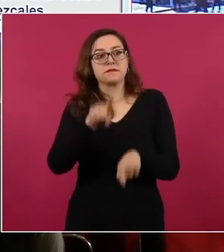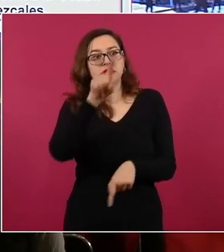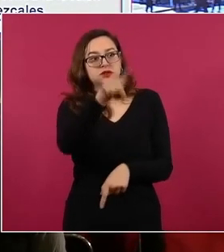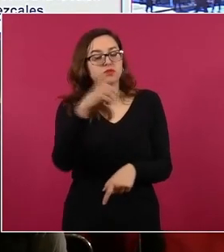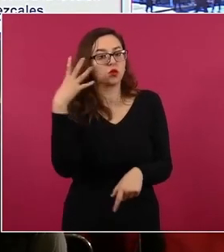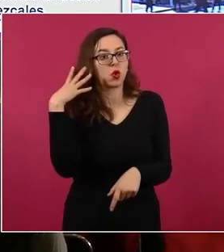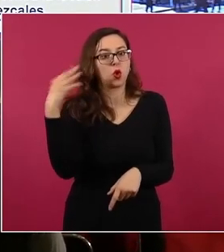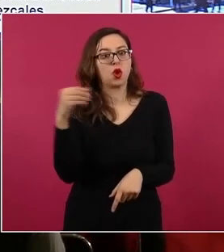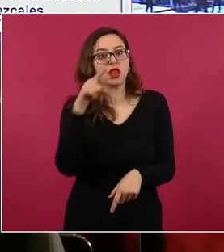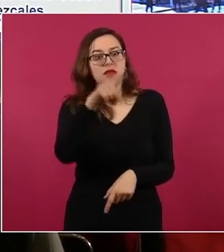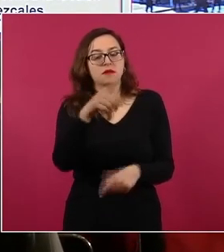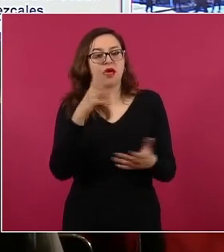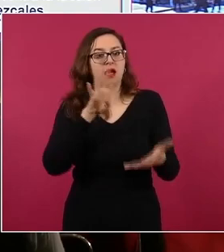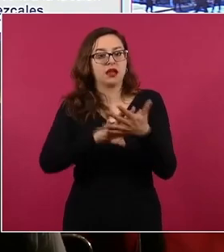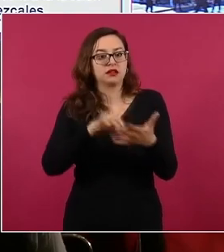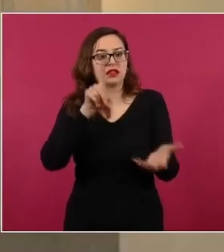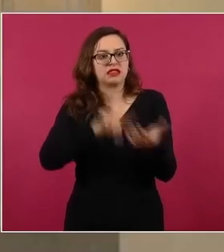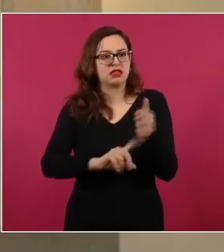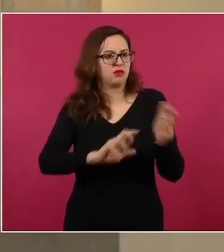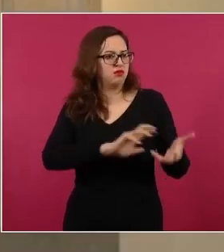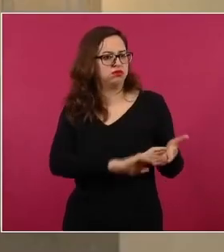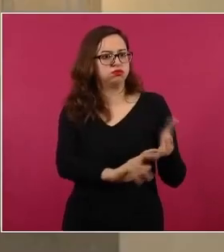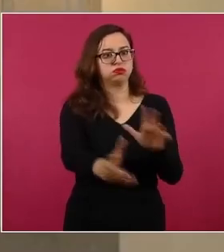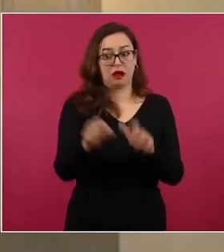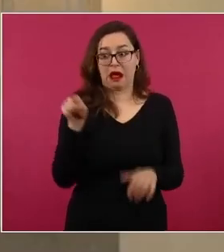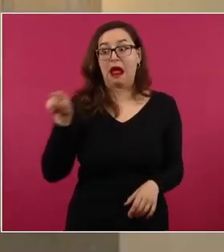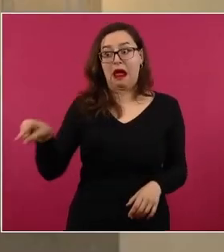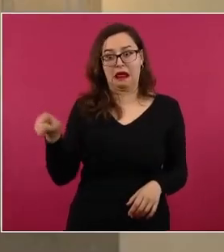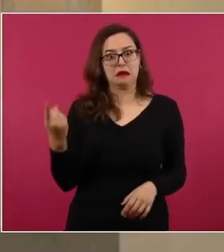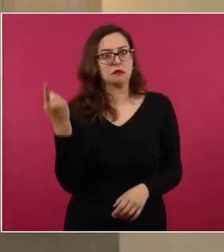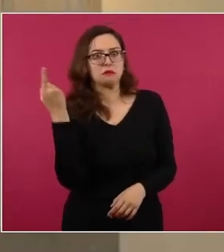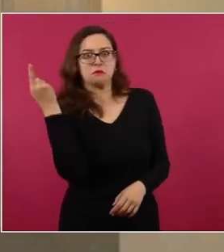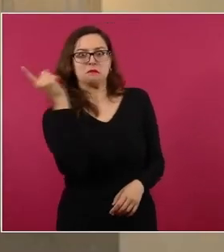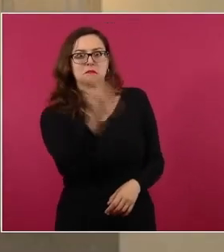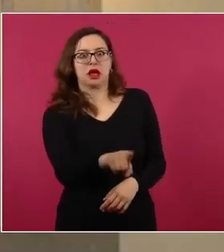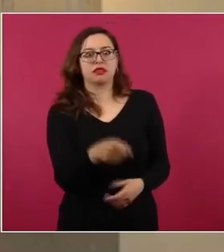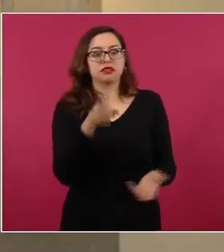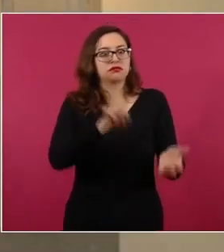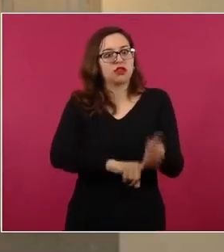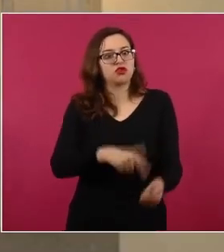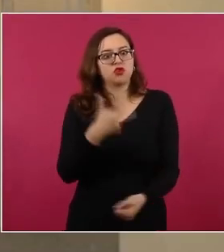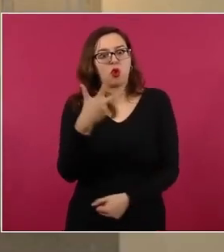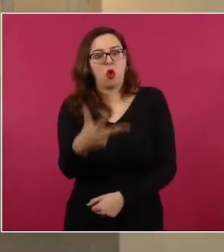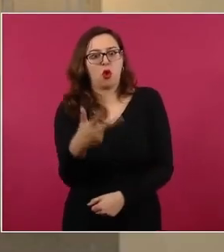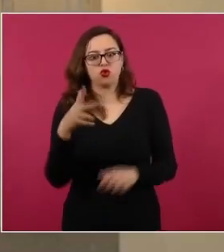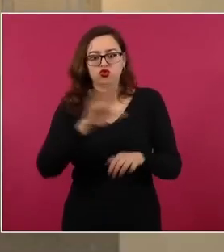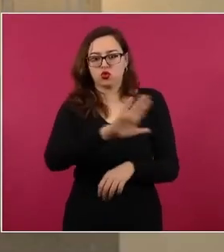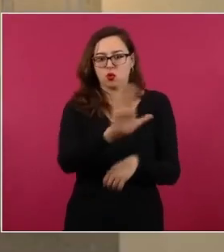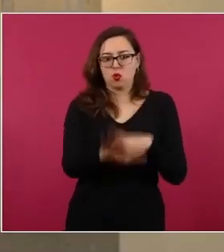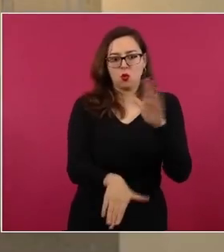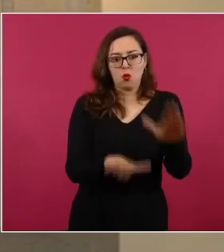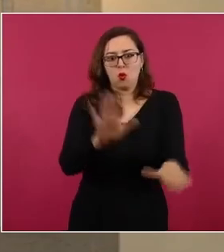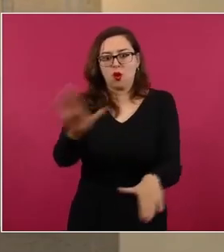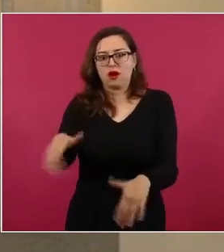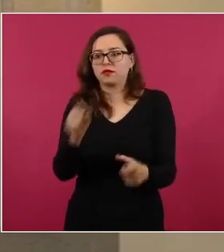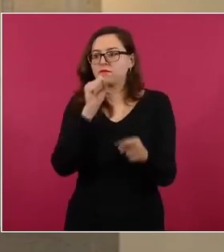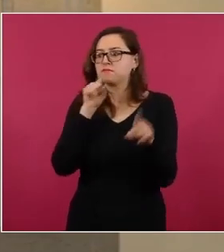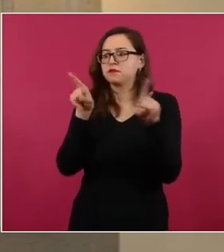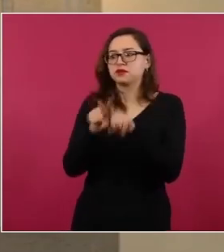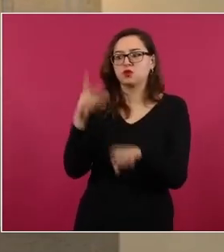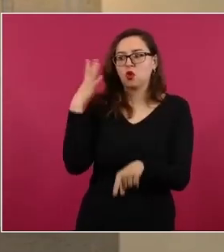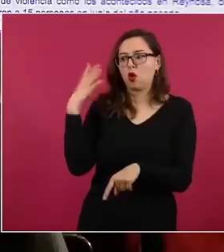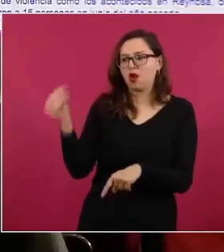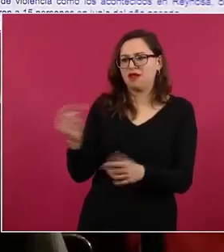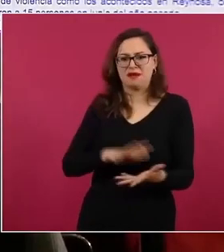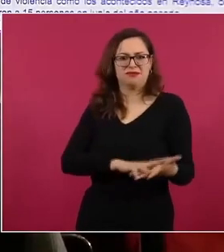de ocho muertos y haberse constituido en el principal generador de violencia de Colima.